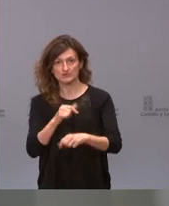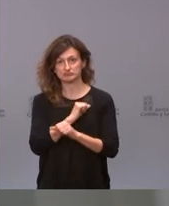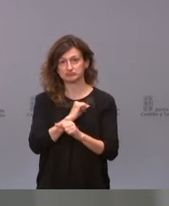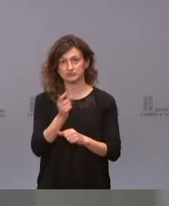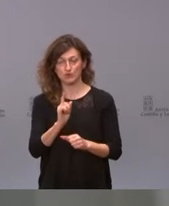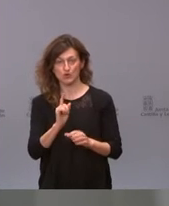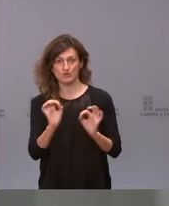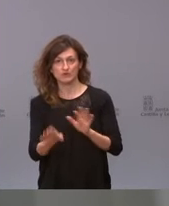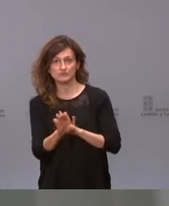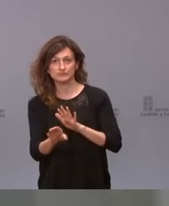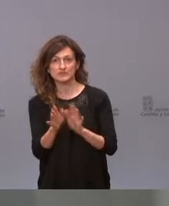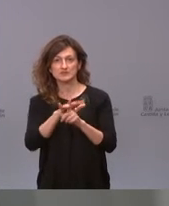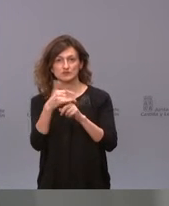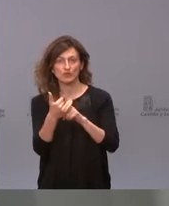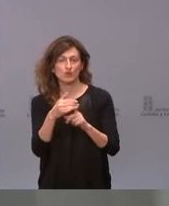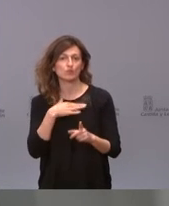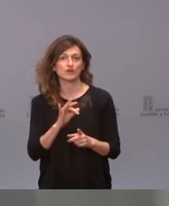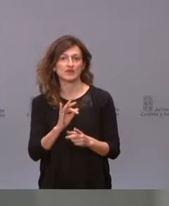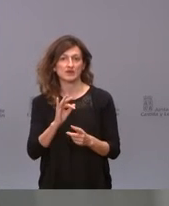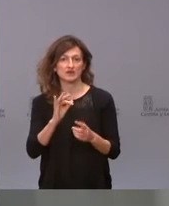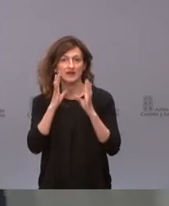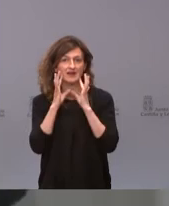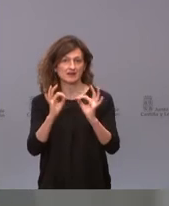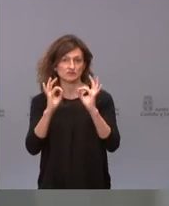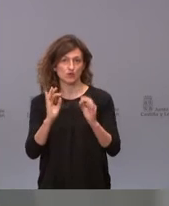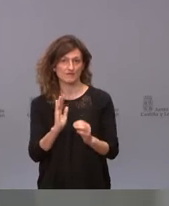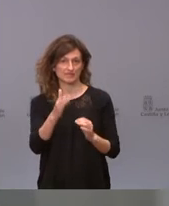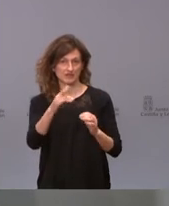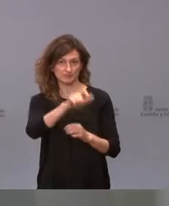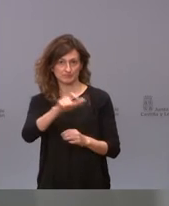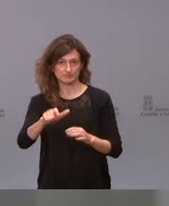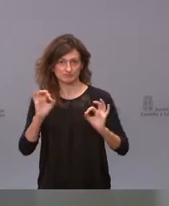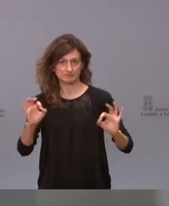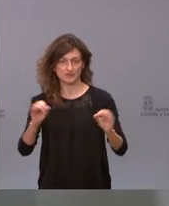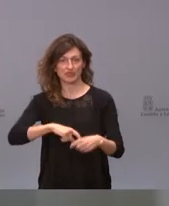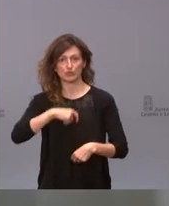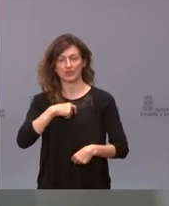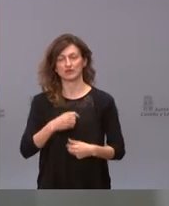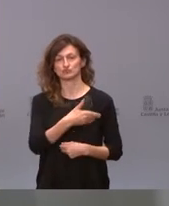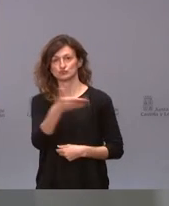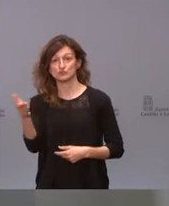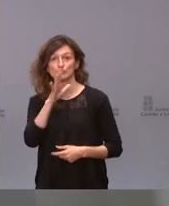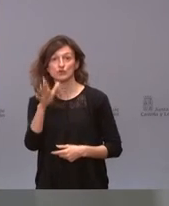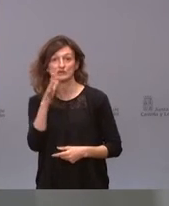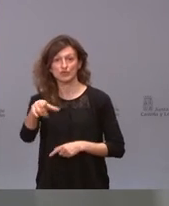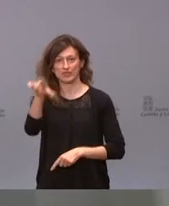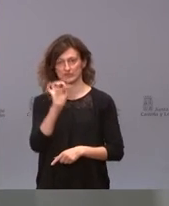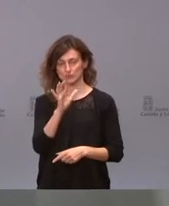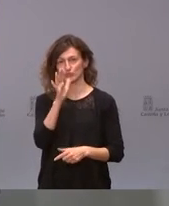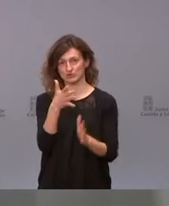mantener una situación que podría suponer un riesgo para nuestros ciudadanos. Ese es el porqué de la decisión